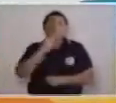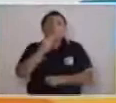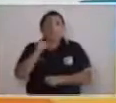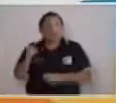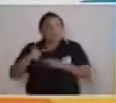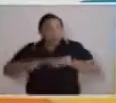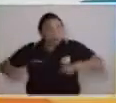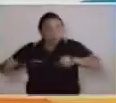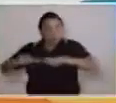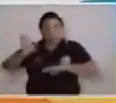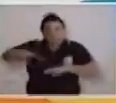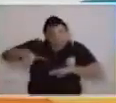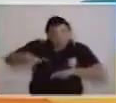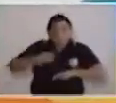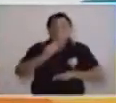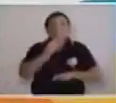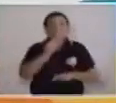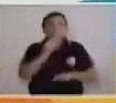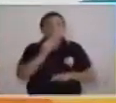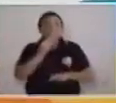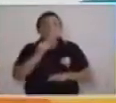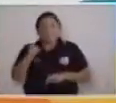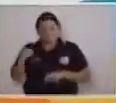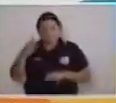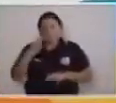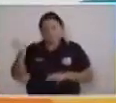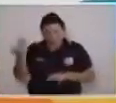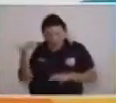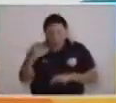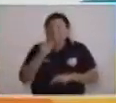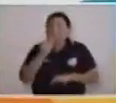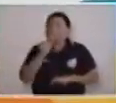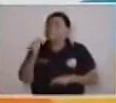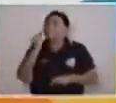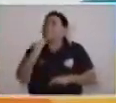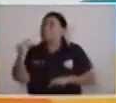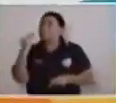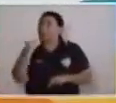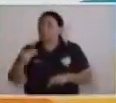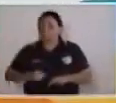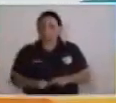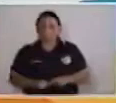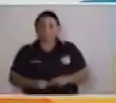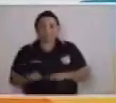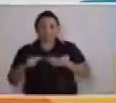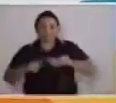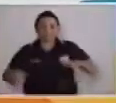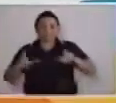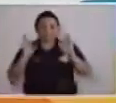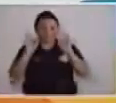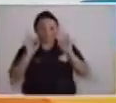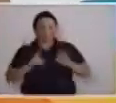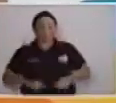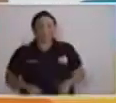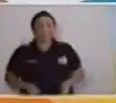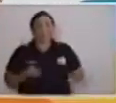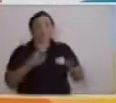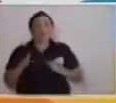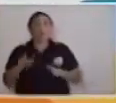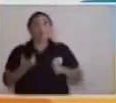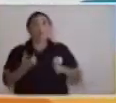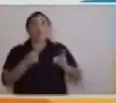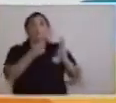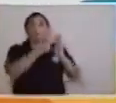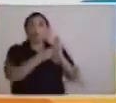ahí de ese lugar! ¡Sal de ahí, Chiva Chivita! ¡Sal de ahí de ese lugar! Muy bien, ahora nos toca